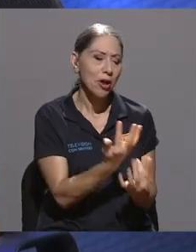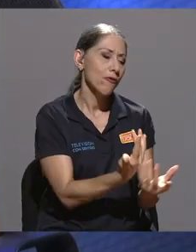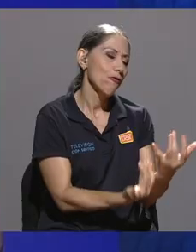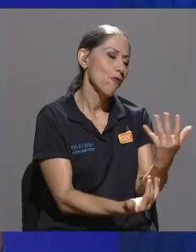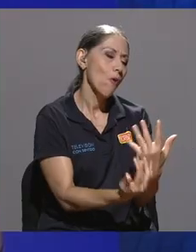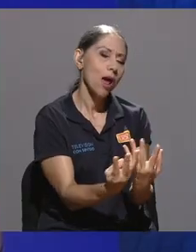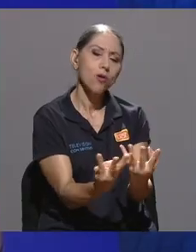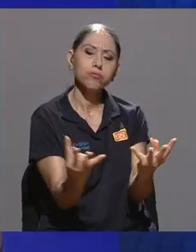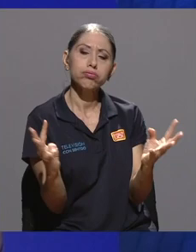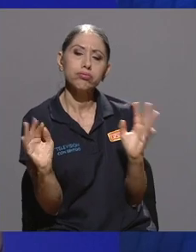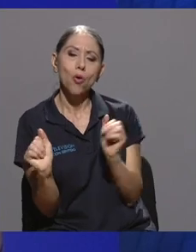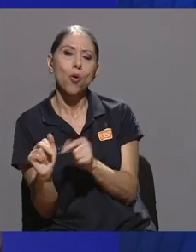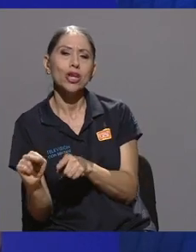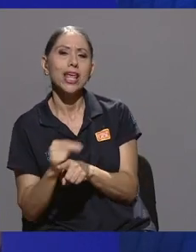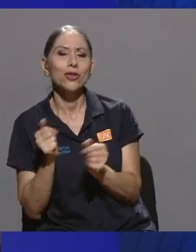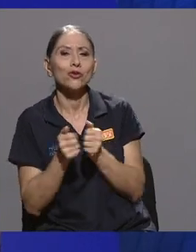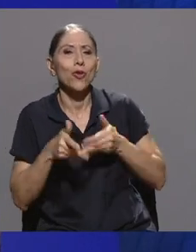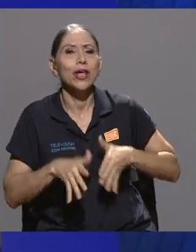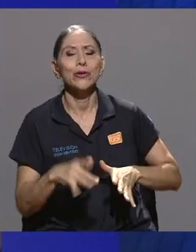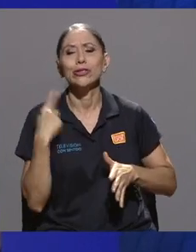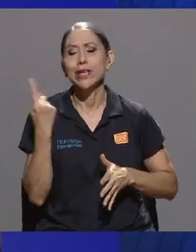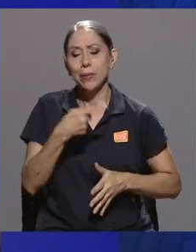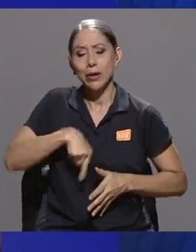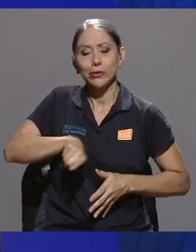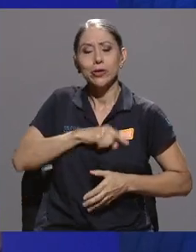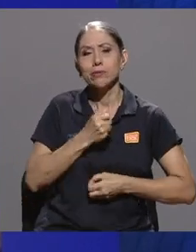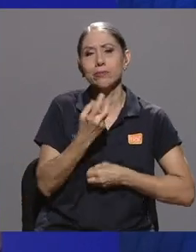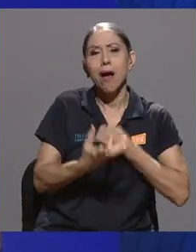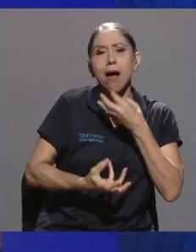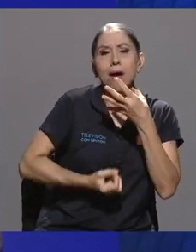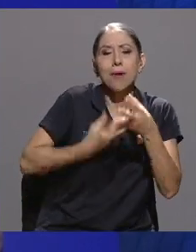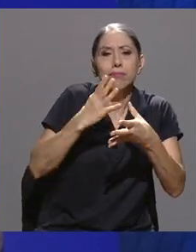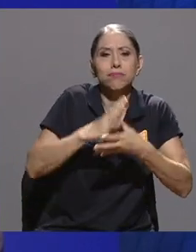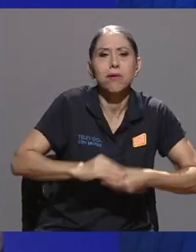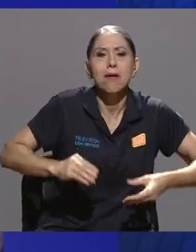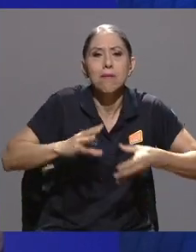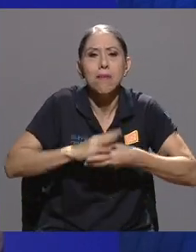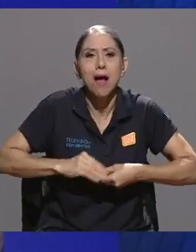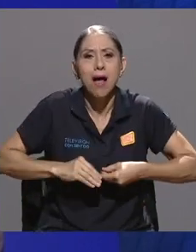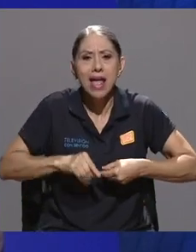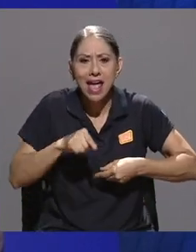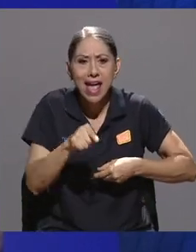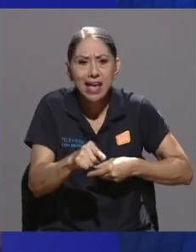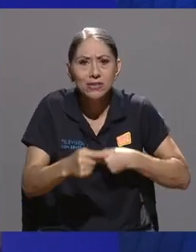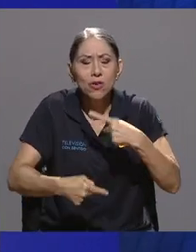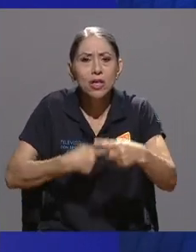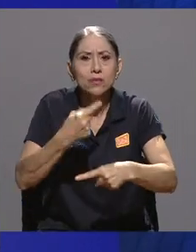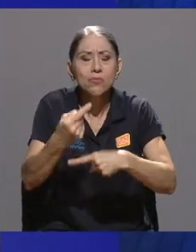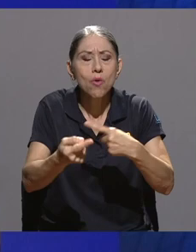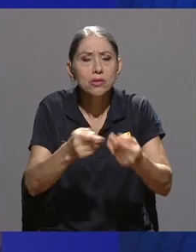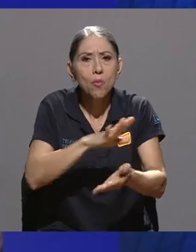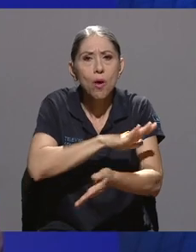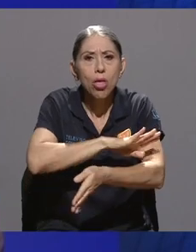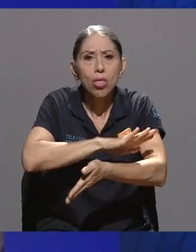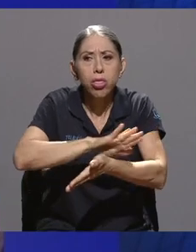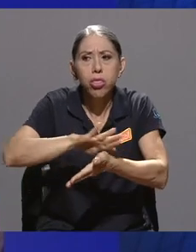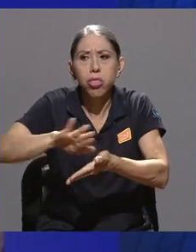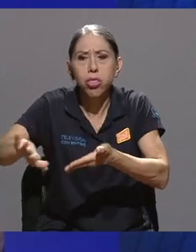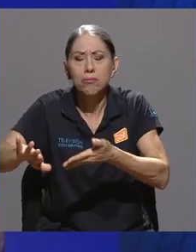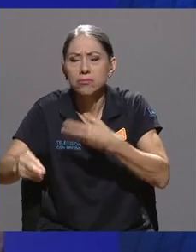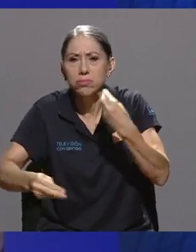hijos. Y esa capacidad de contar nuestras historias fue arrebatada a lo largo, ¿verdad?, de la historia. Entonces,